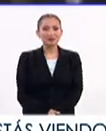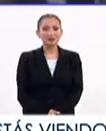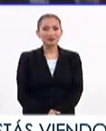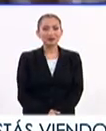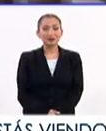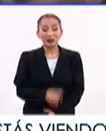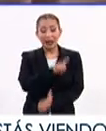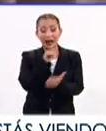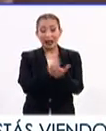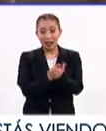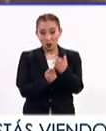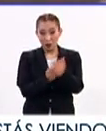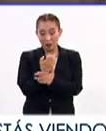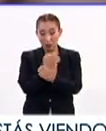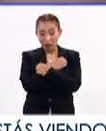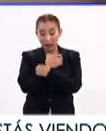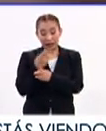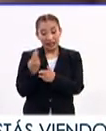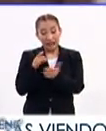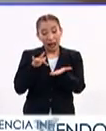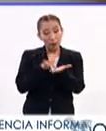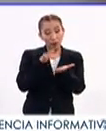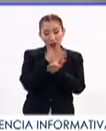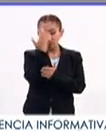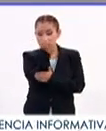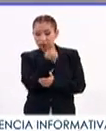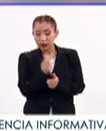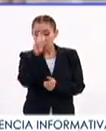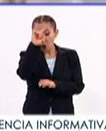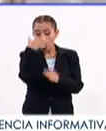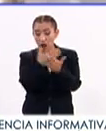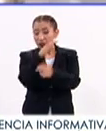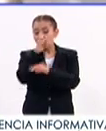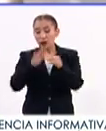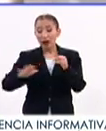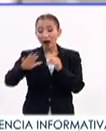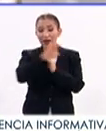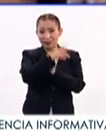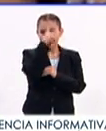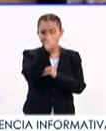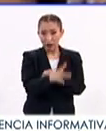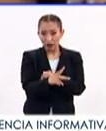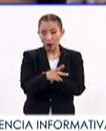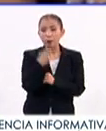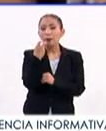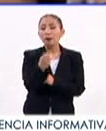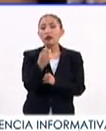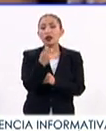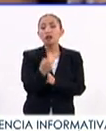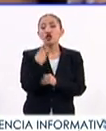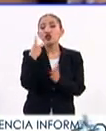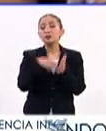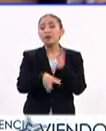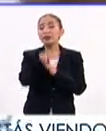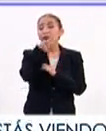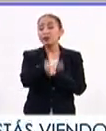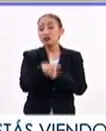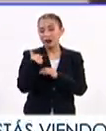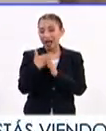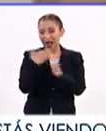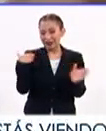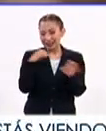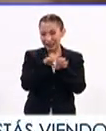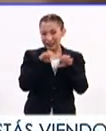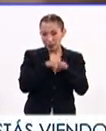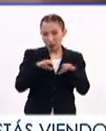La reforma educativa requiere el respaldo, talento y propuestas de todos los sectores del país. Por ello, en 2018, el entonces